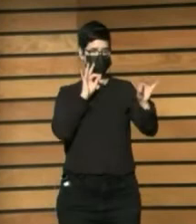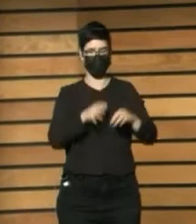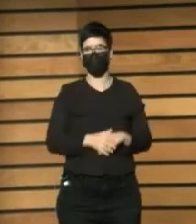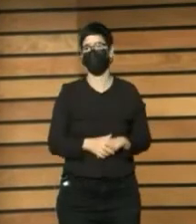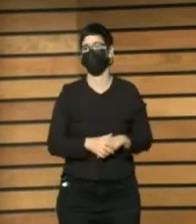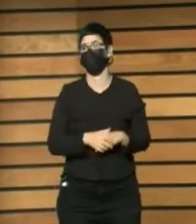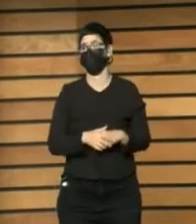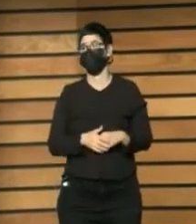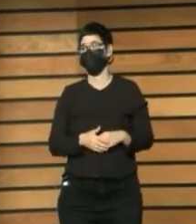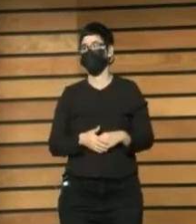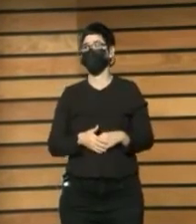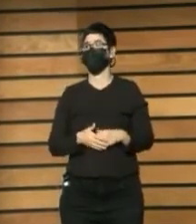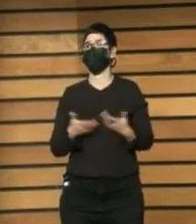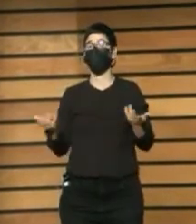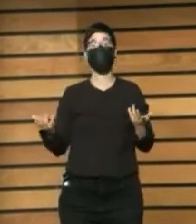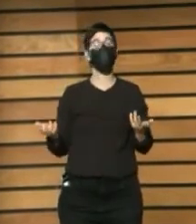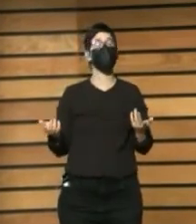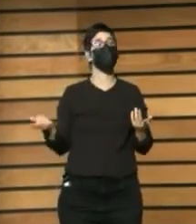Es que